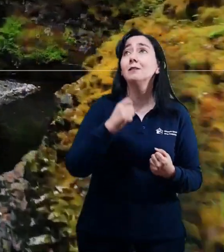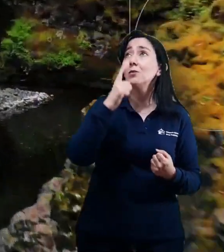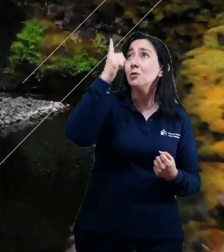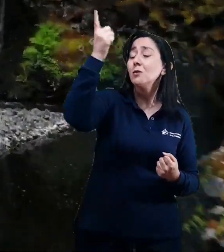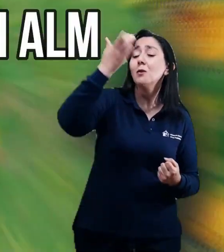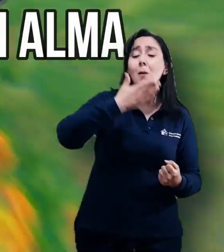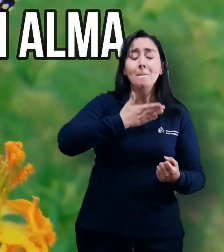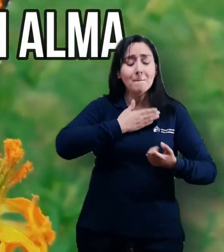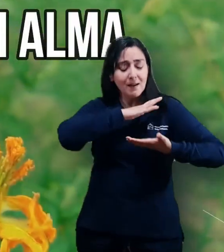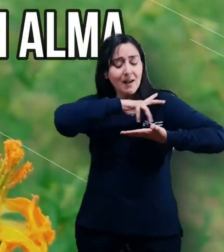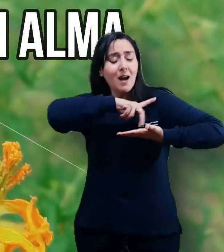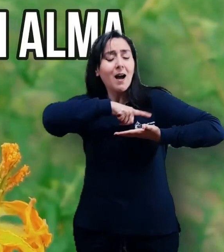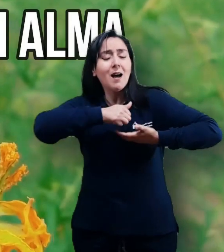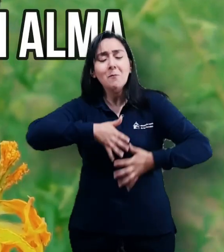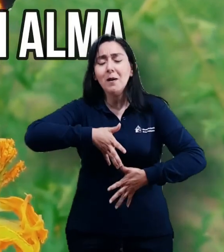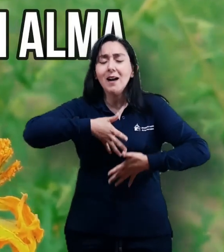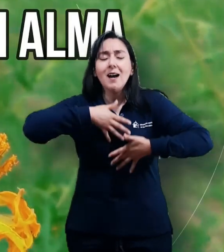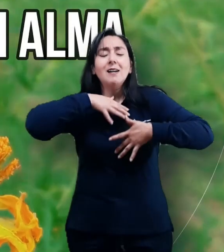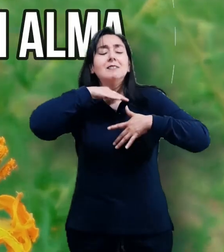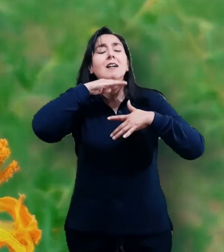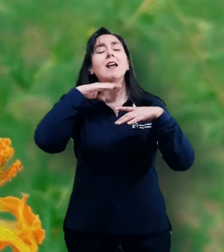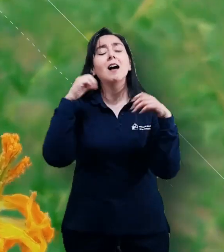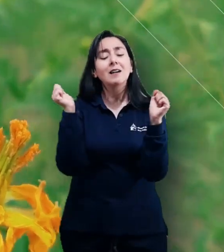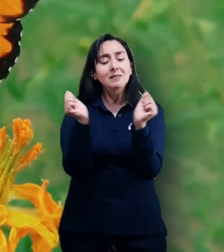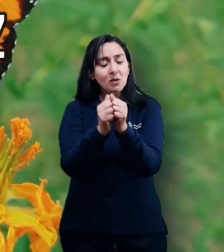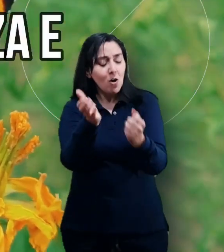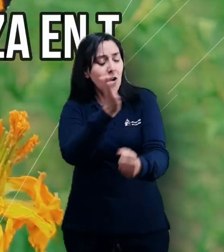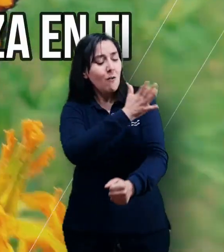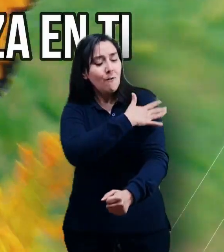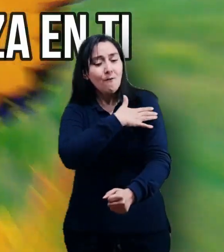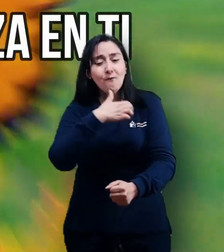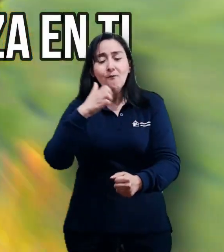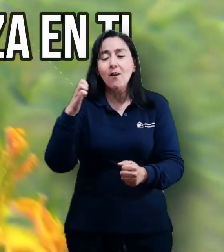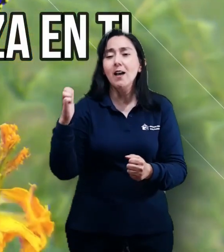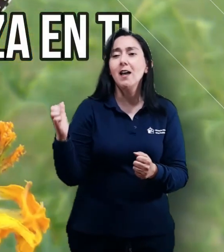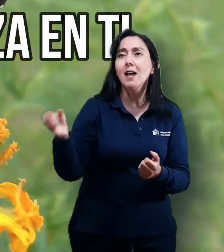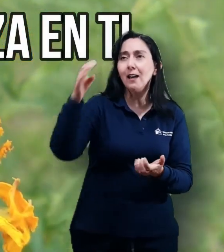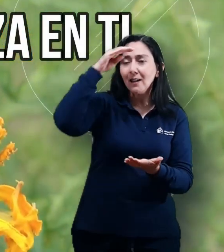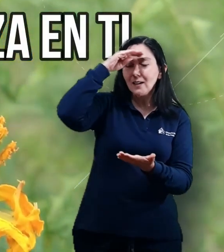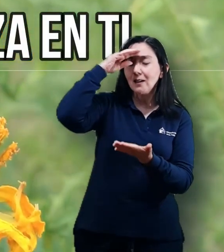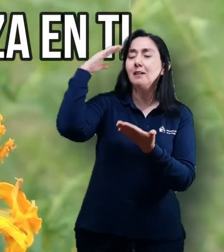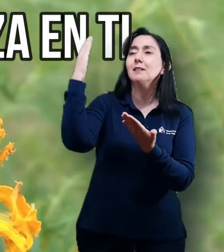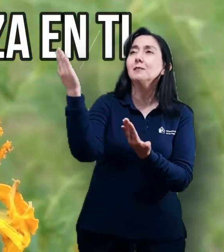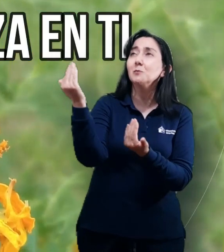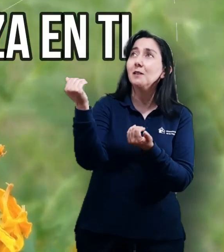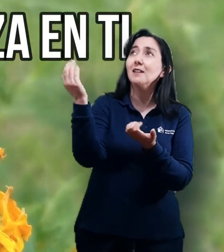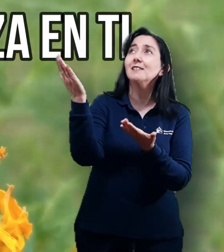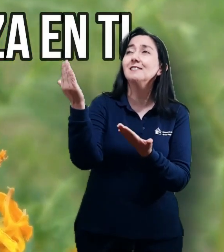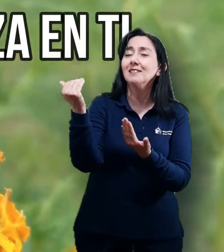El que llena mi alma de fe y esperanza en ti